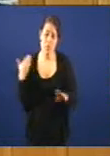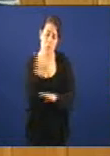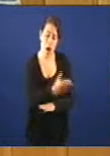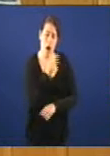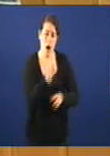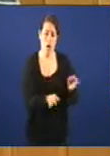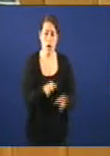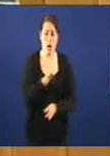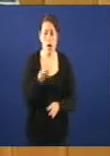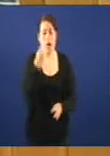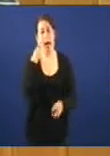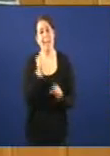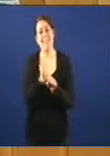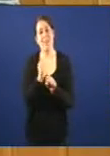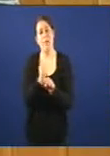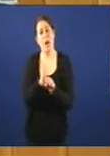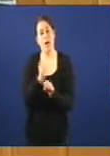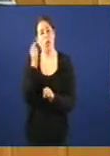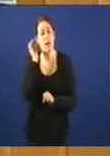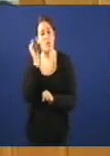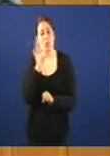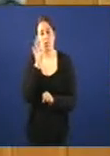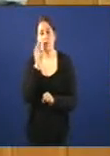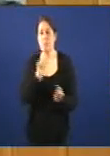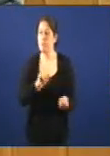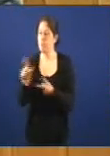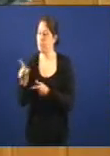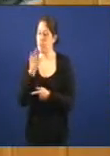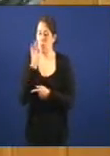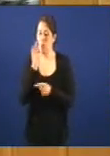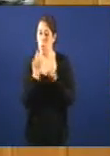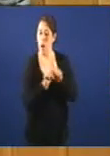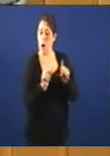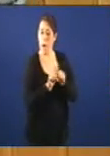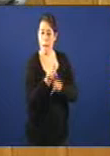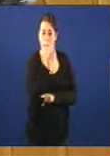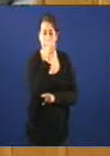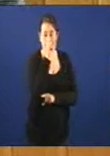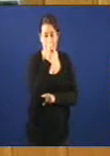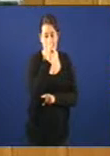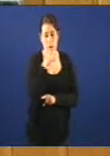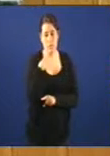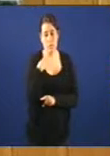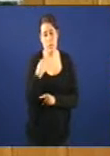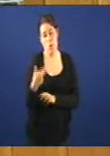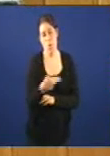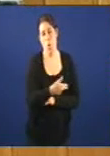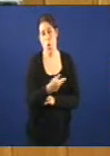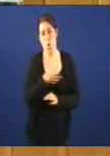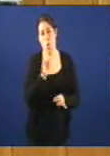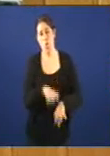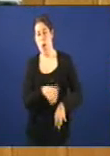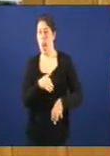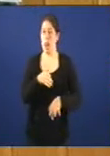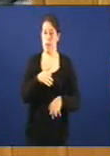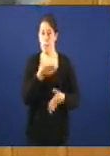que trasladaban as traballadoras porque na bella factoría o peixe se cocía a ollo. Unha empresa con